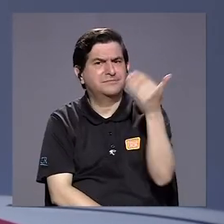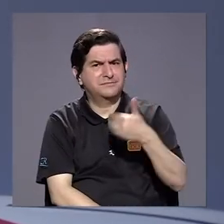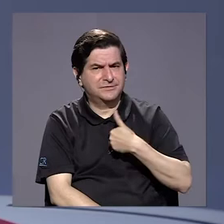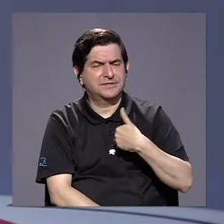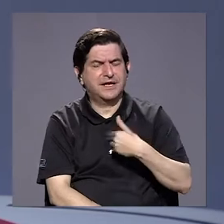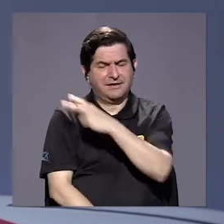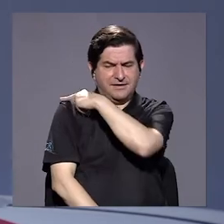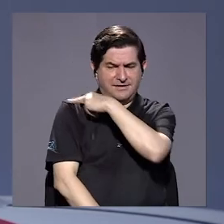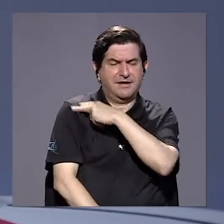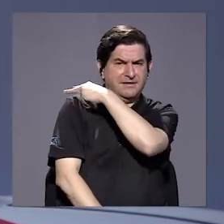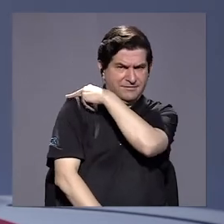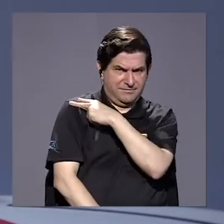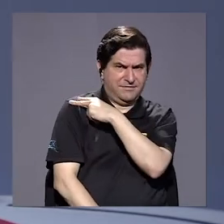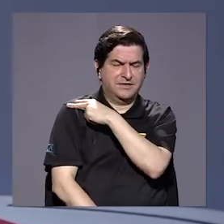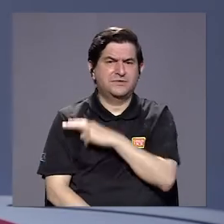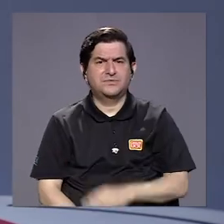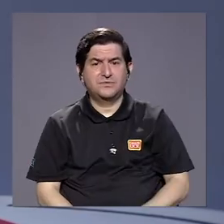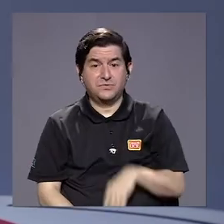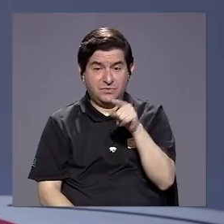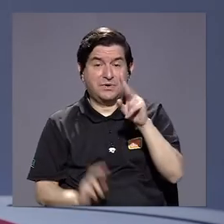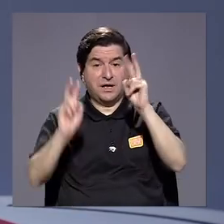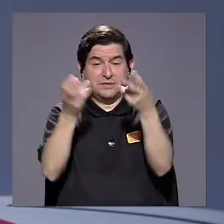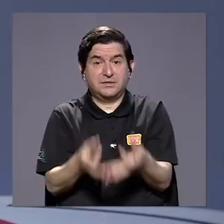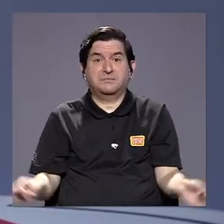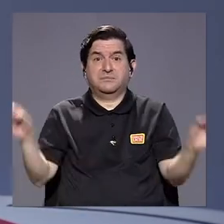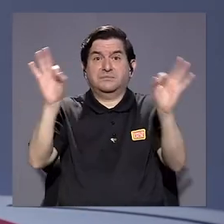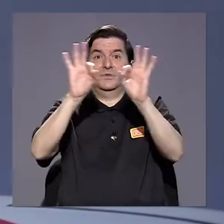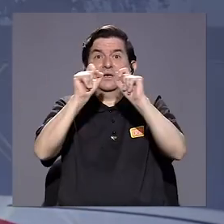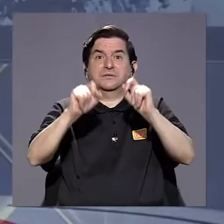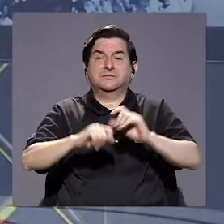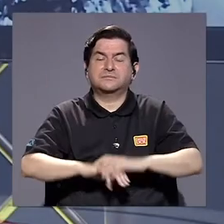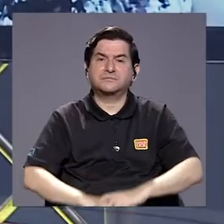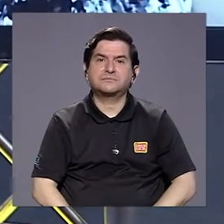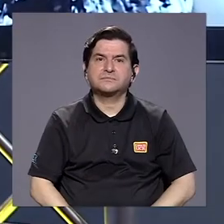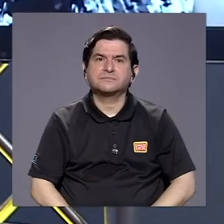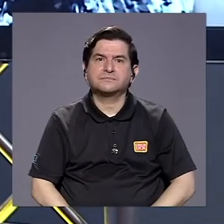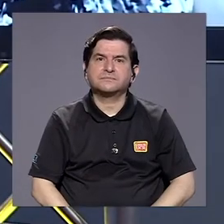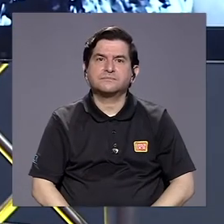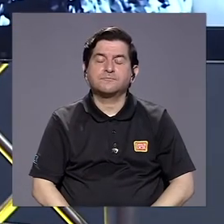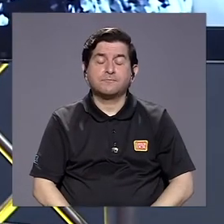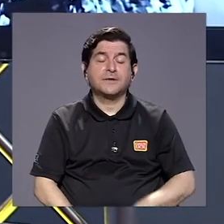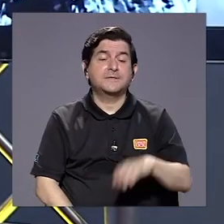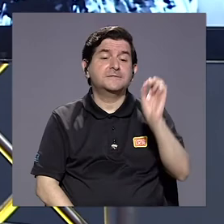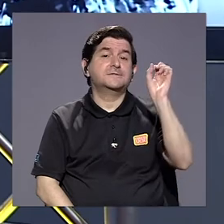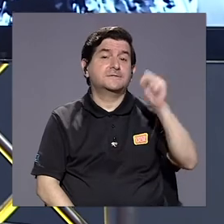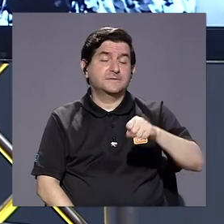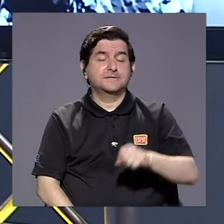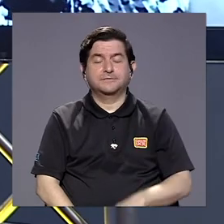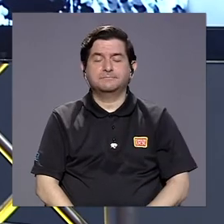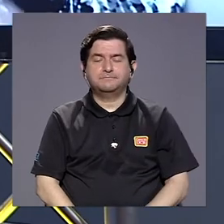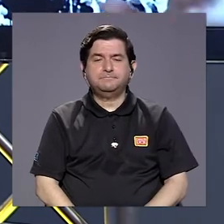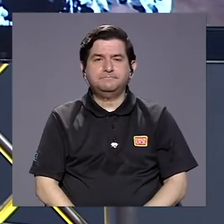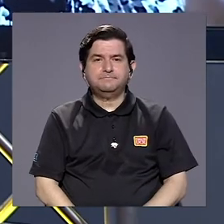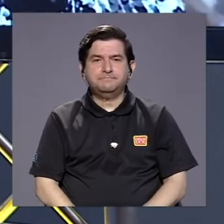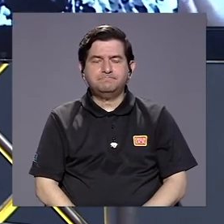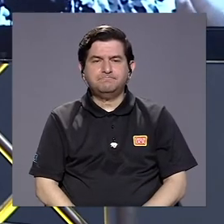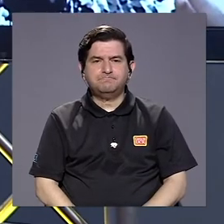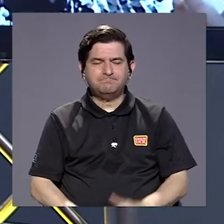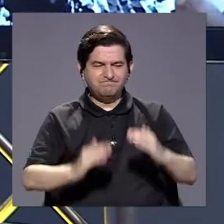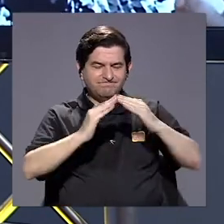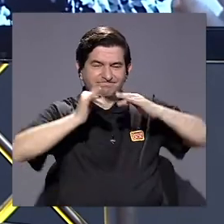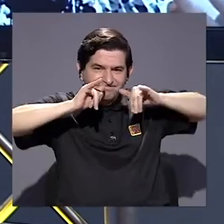que desde el comisionado es tema trascendental, Margarita. Claro, porque es que aquí el